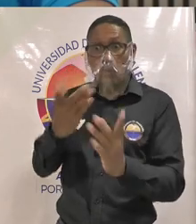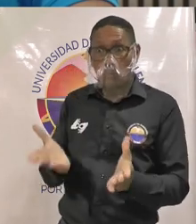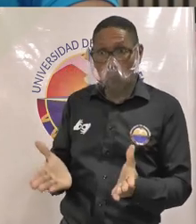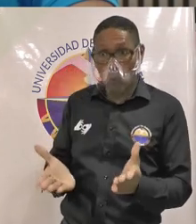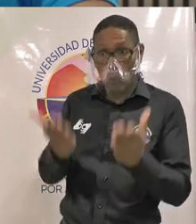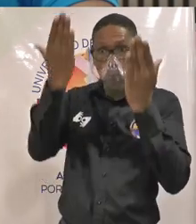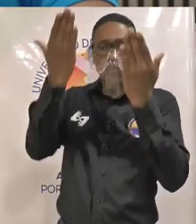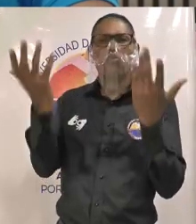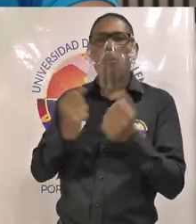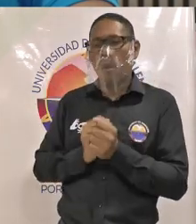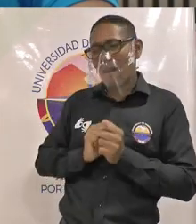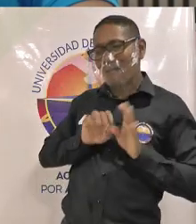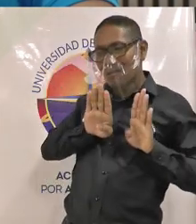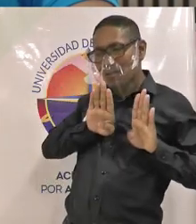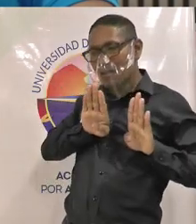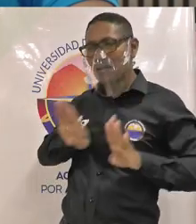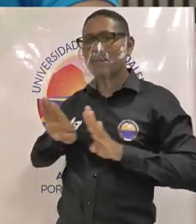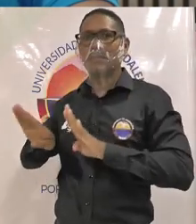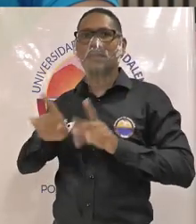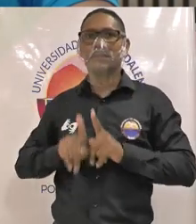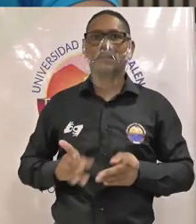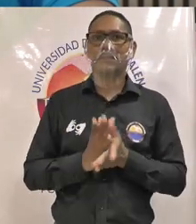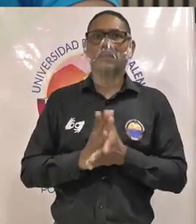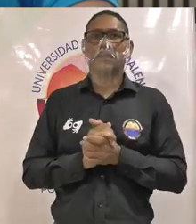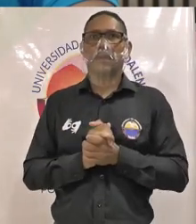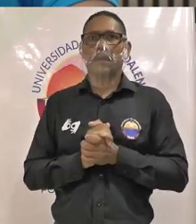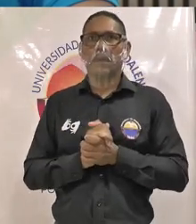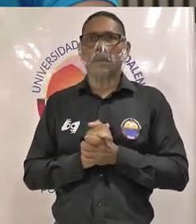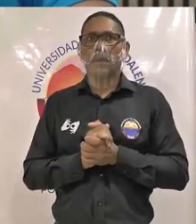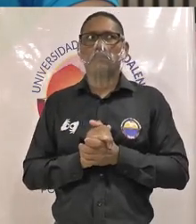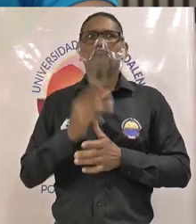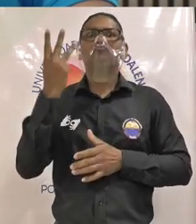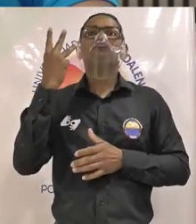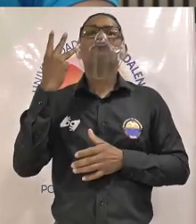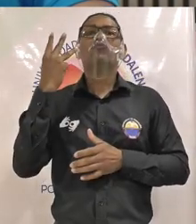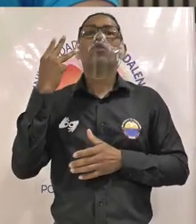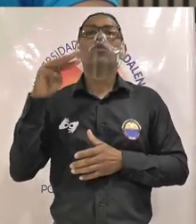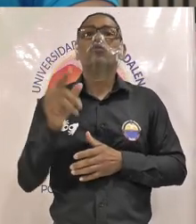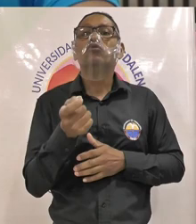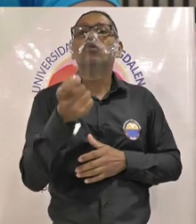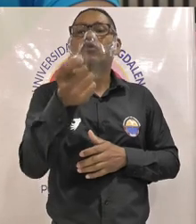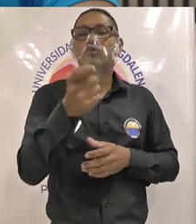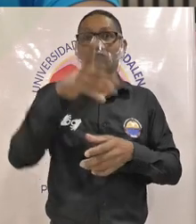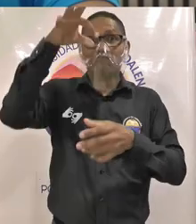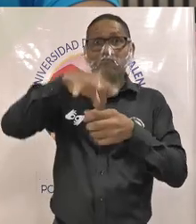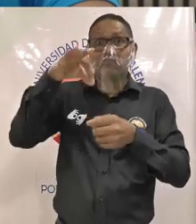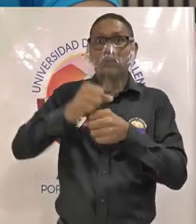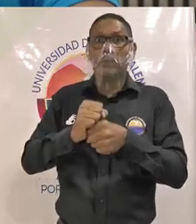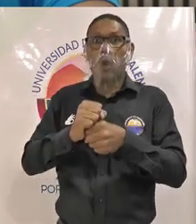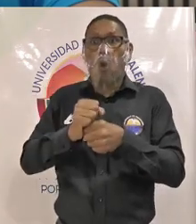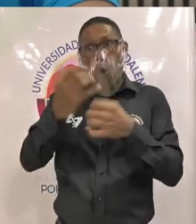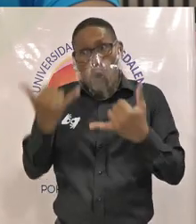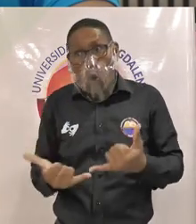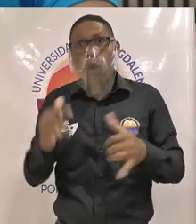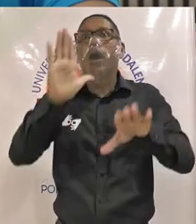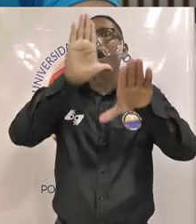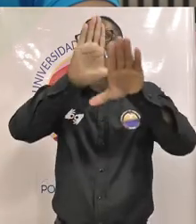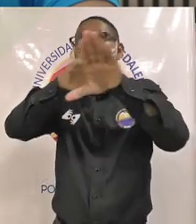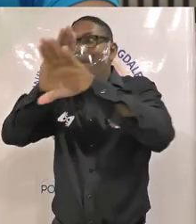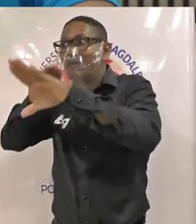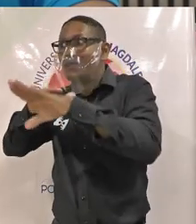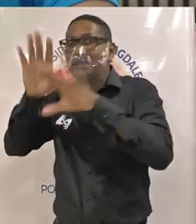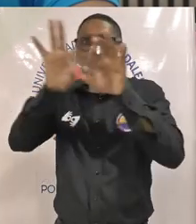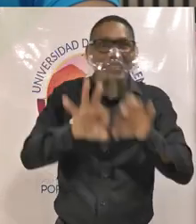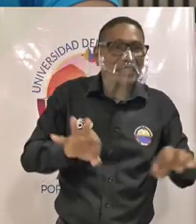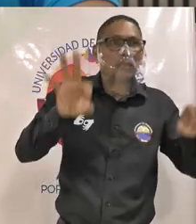de las representaciones estudiantiles a tan solo tres días de las elecciones hacemos un llamado a pactar a pactar